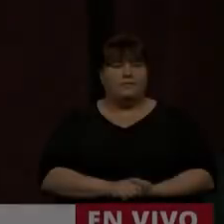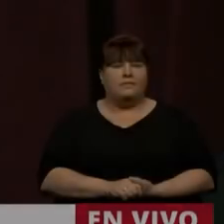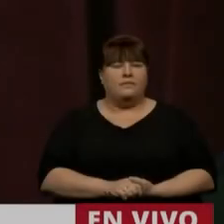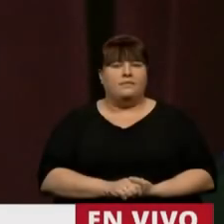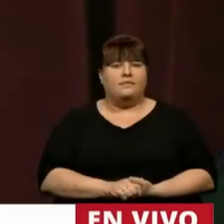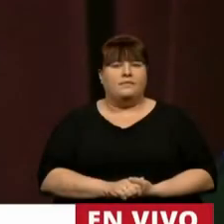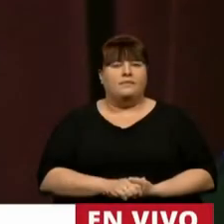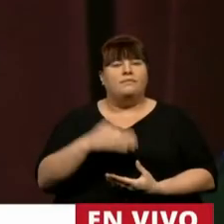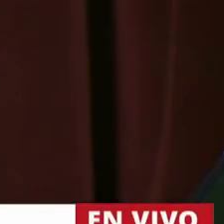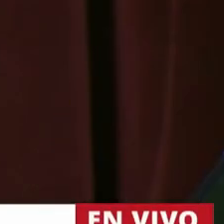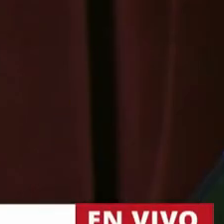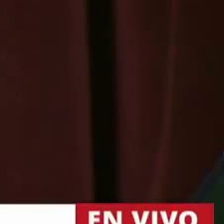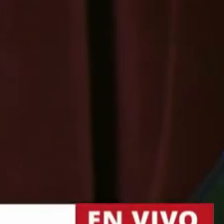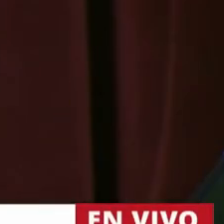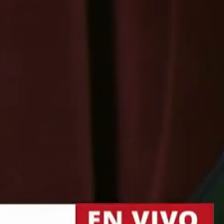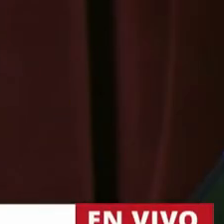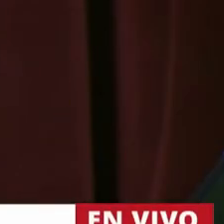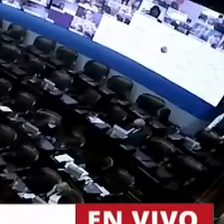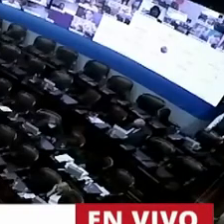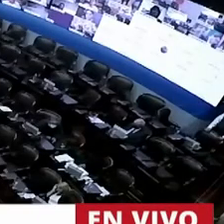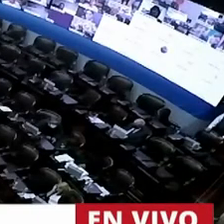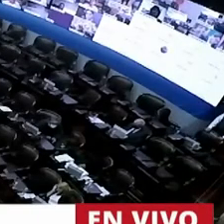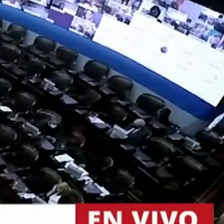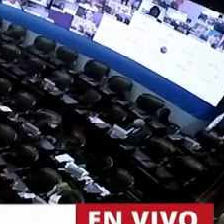Tiene la palabra el diputado Wolf Waldo.